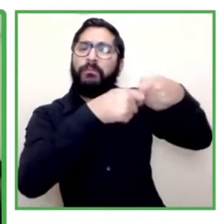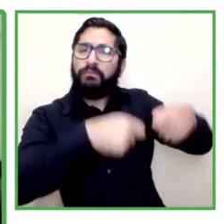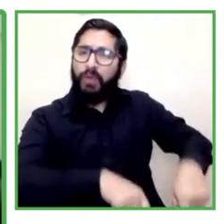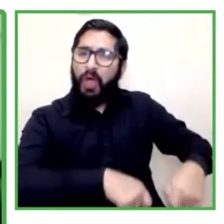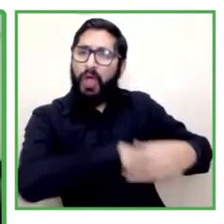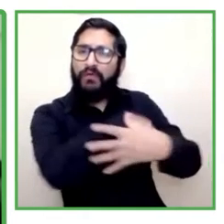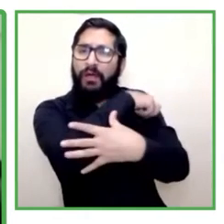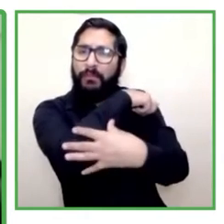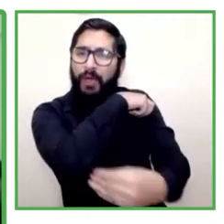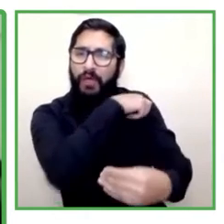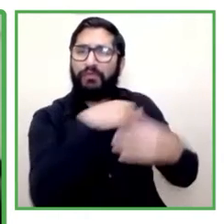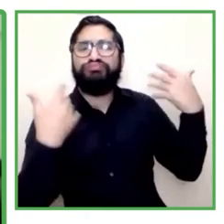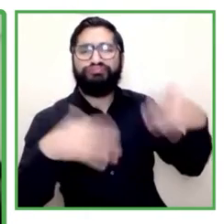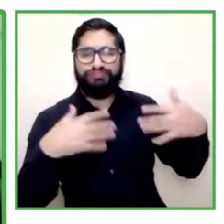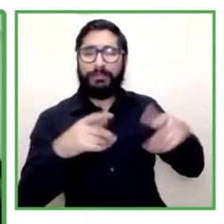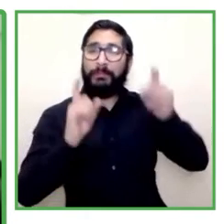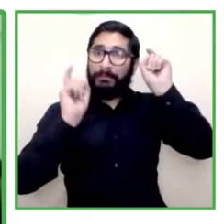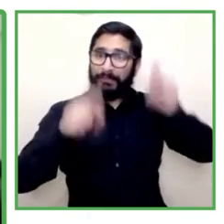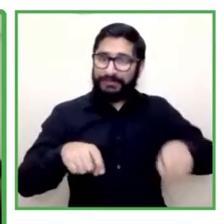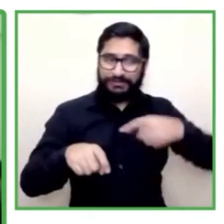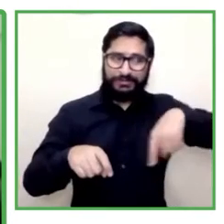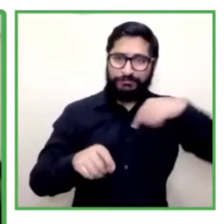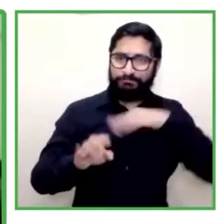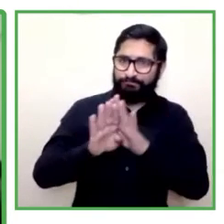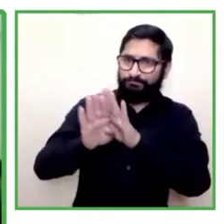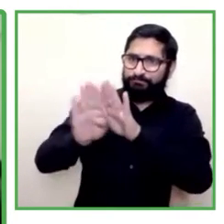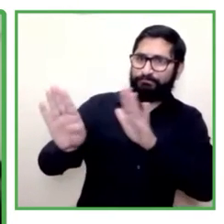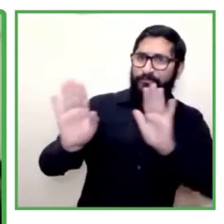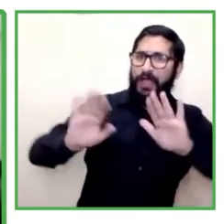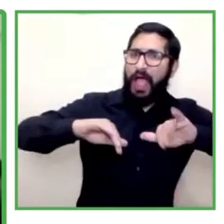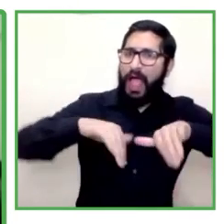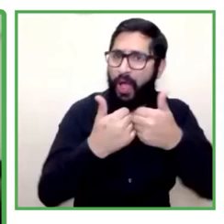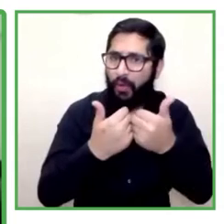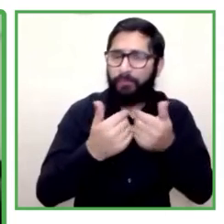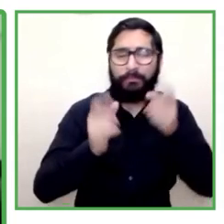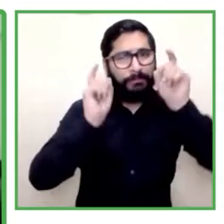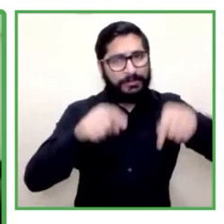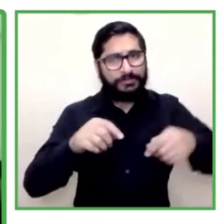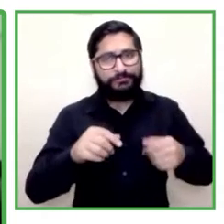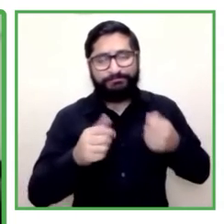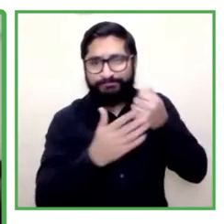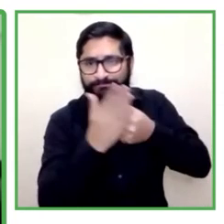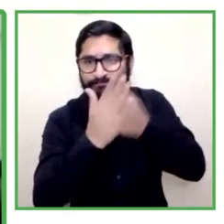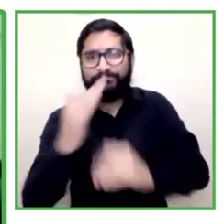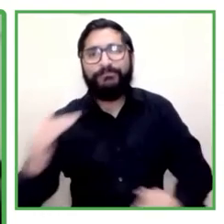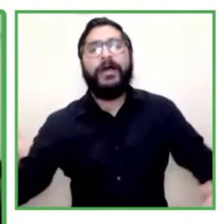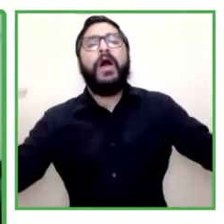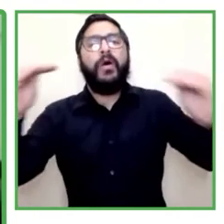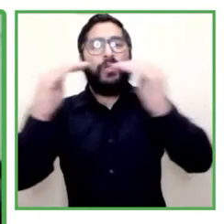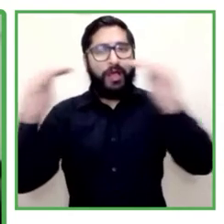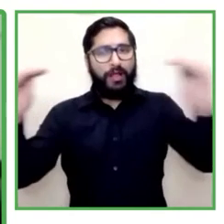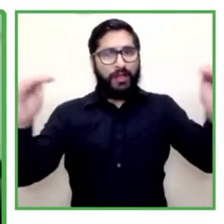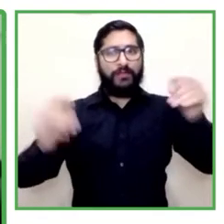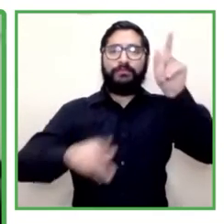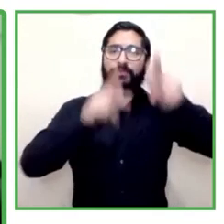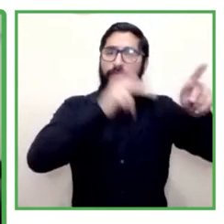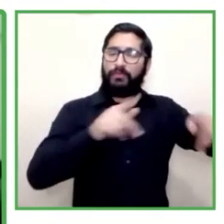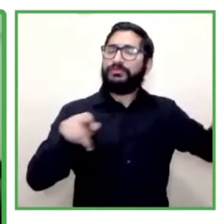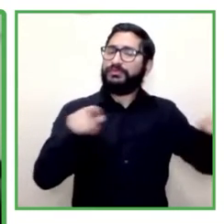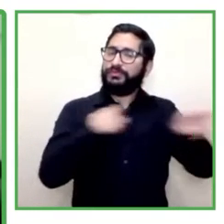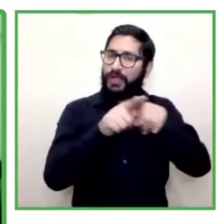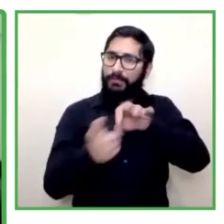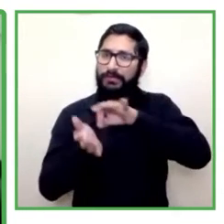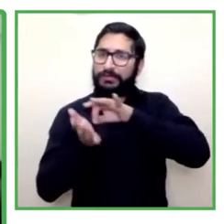que tenemos que desarrollar iniciativas como esta, como esta invitación a la que nos hace Ciro Project, a discutir, repensar